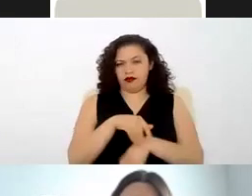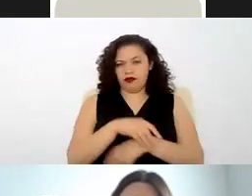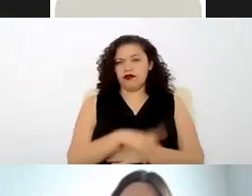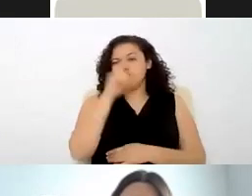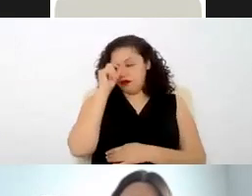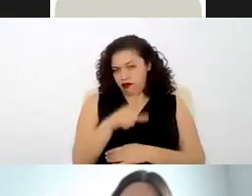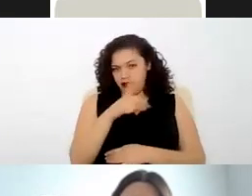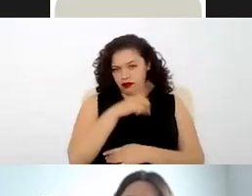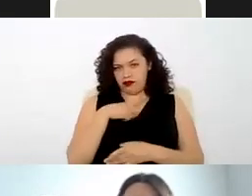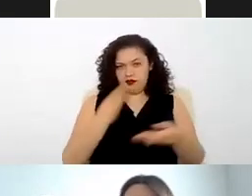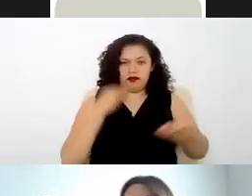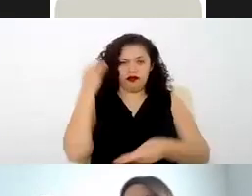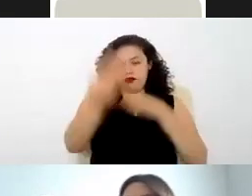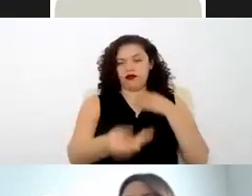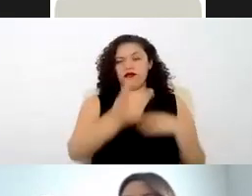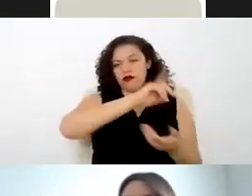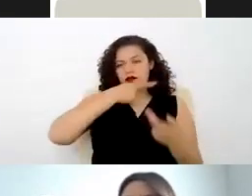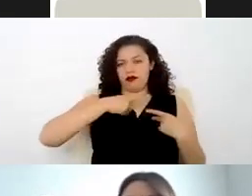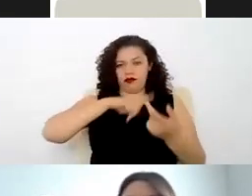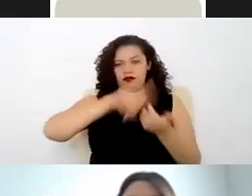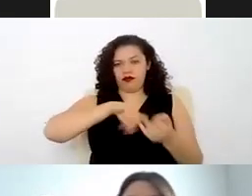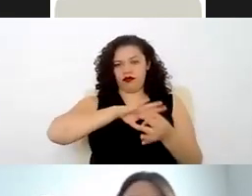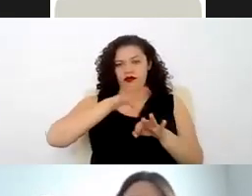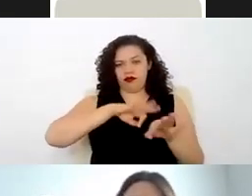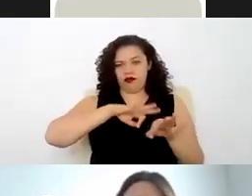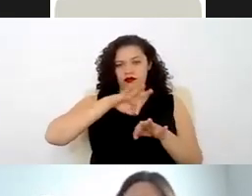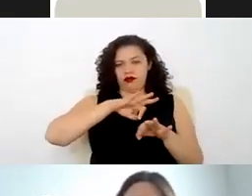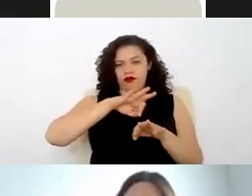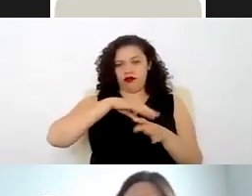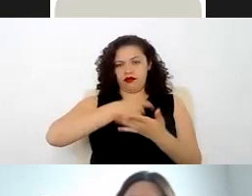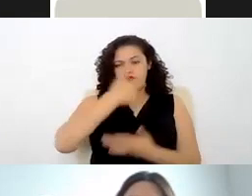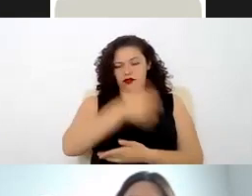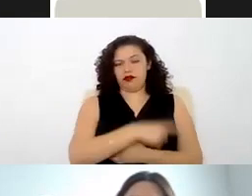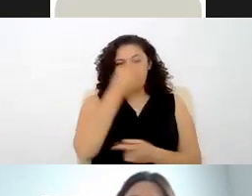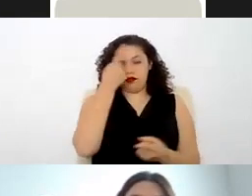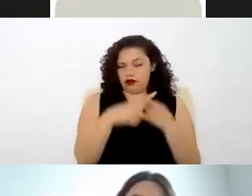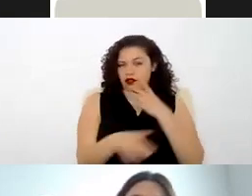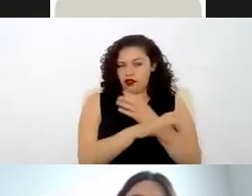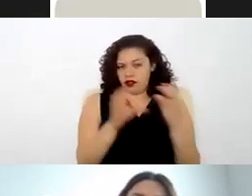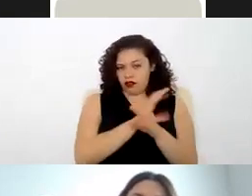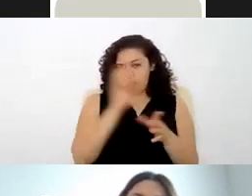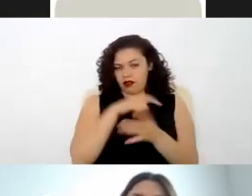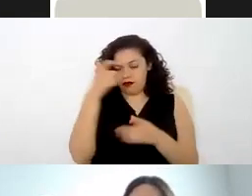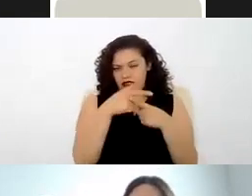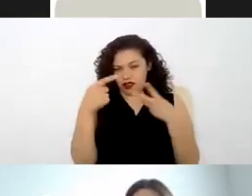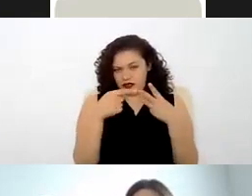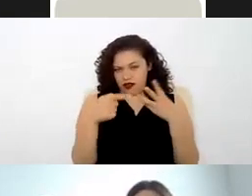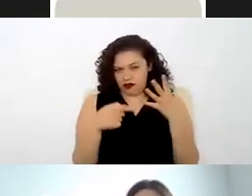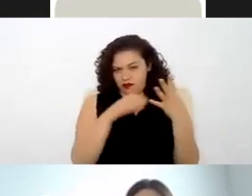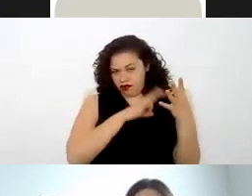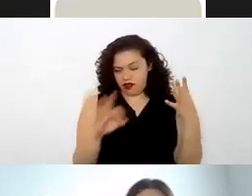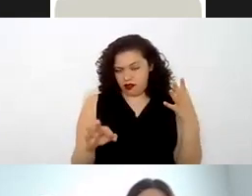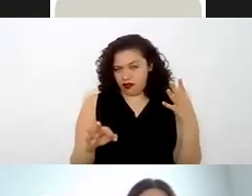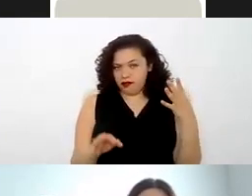cambio de un salario justamente con que solamente se cumpla con uno de estos elementos se va a poder presumir por ejemplo